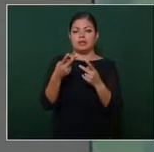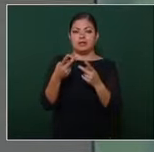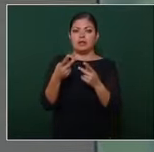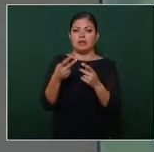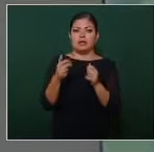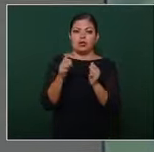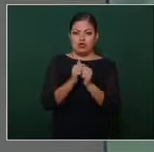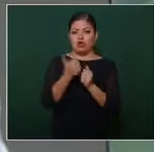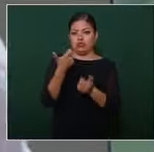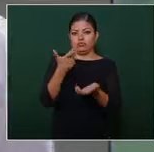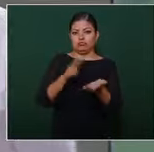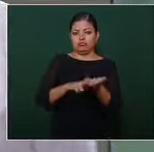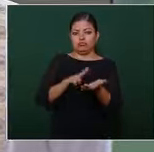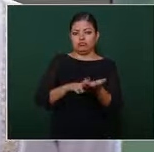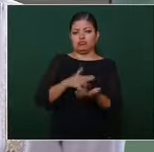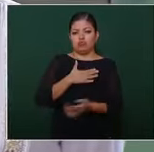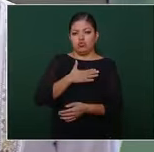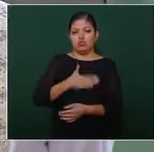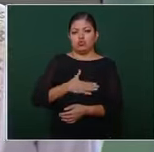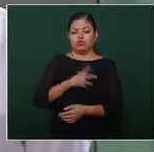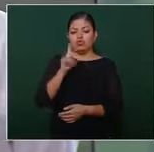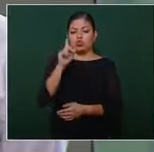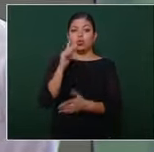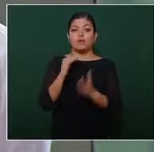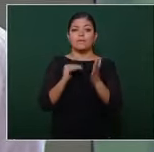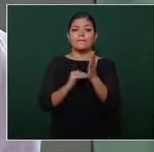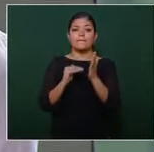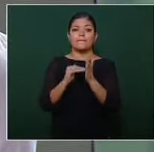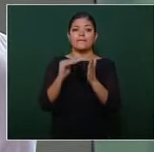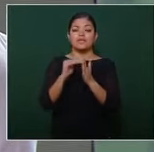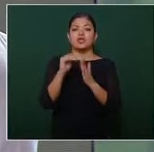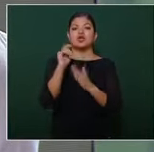un millón de toneladas de fertilizantes